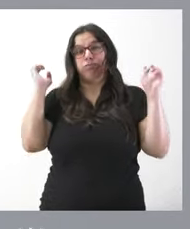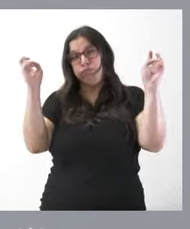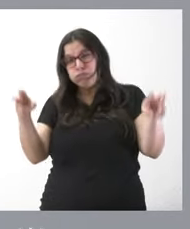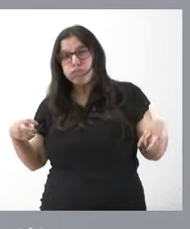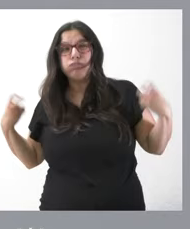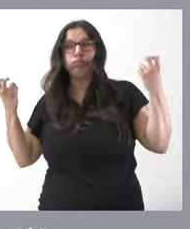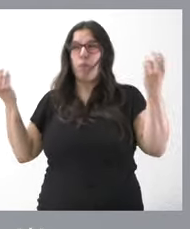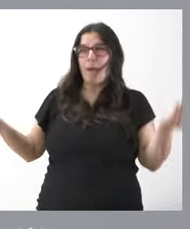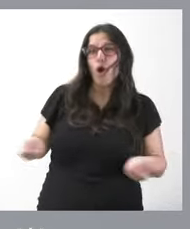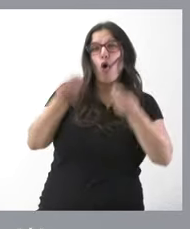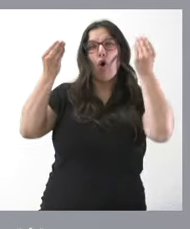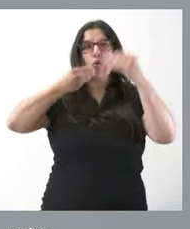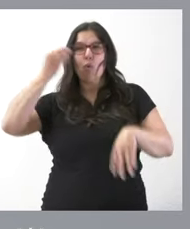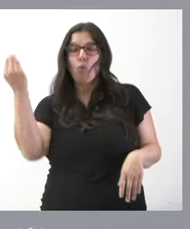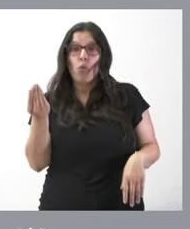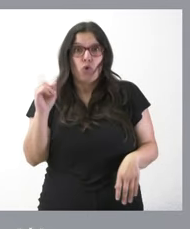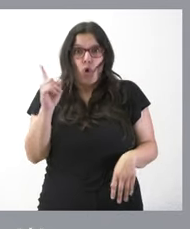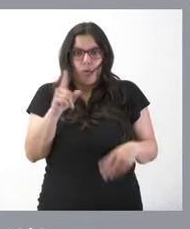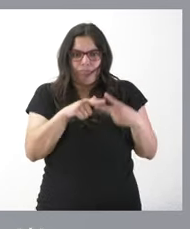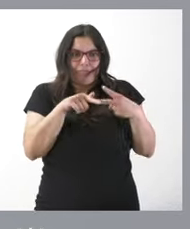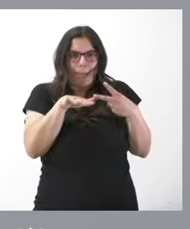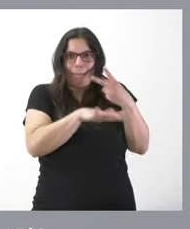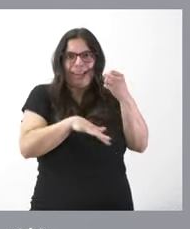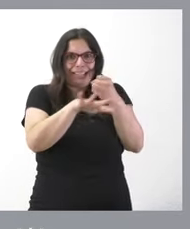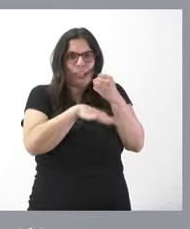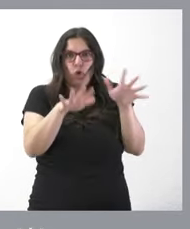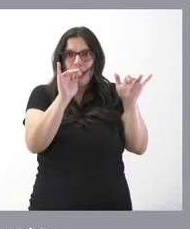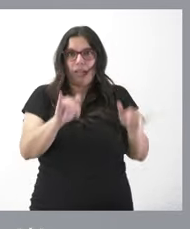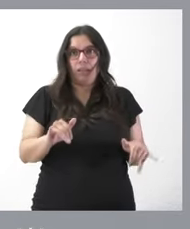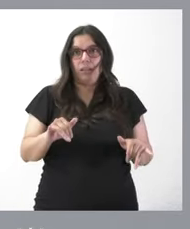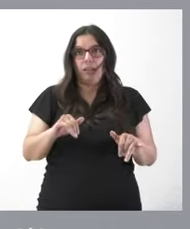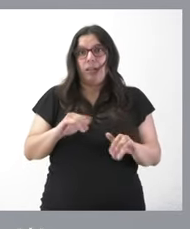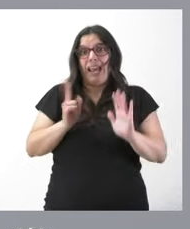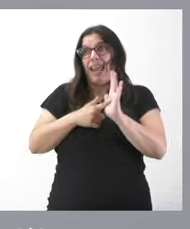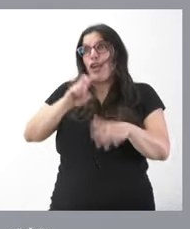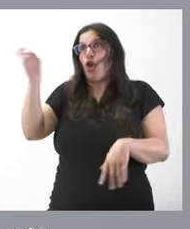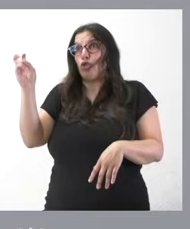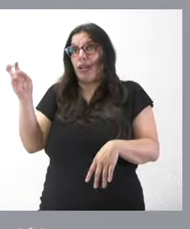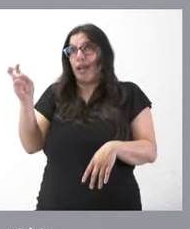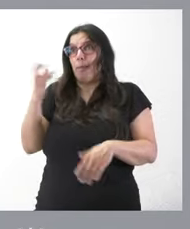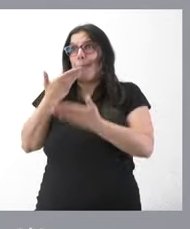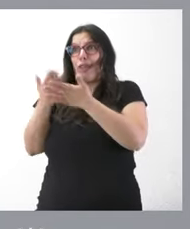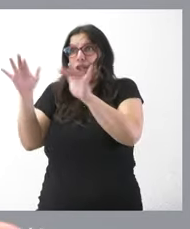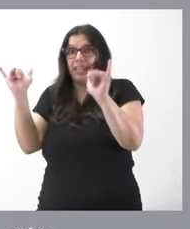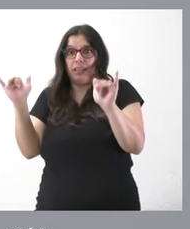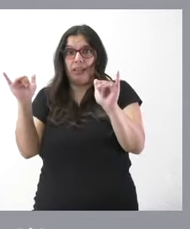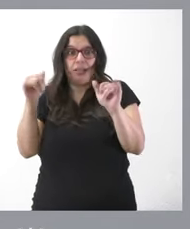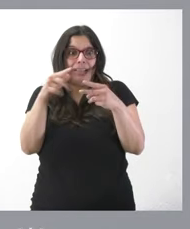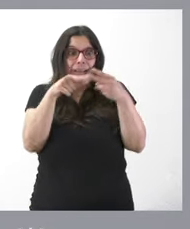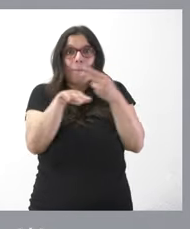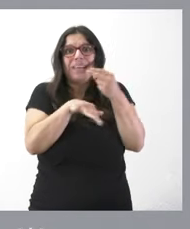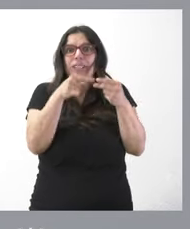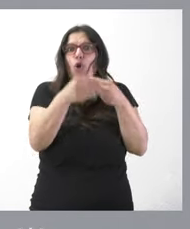mejoran la vida de la gente y ya no digo que apruebe alguna ley además de la ley de amnistía digo que haga lo que es imprescindible lo que es necesario